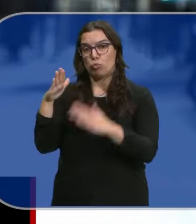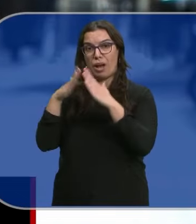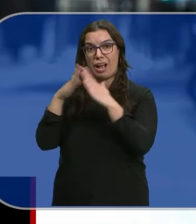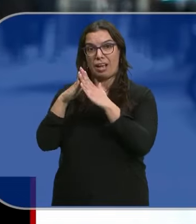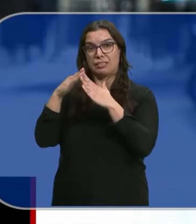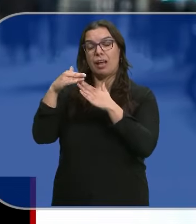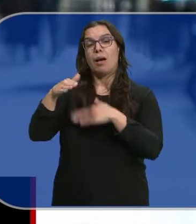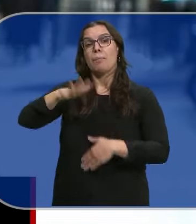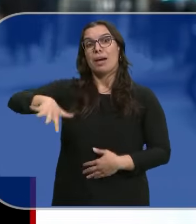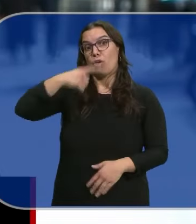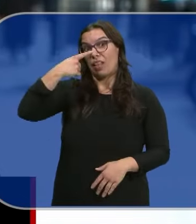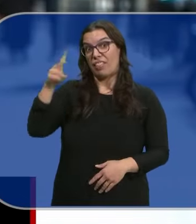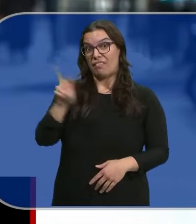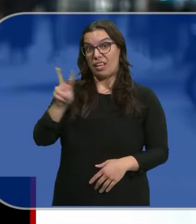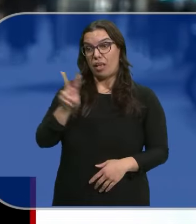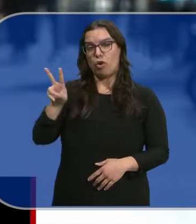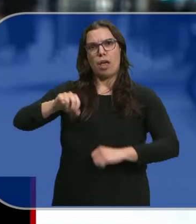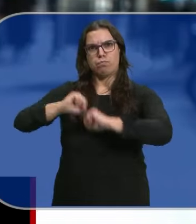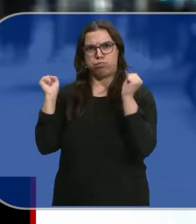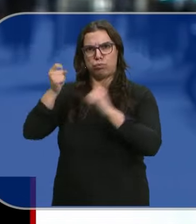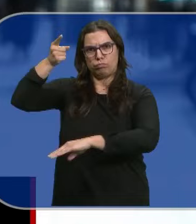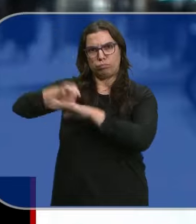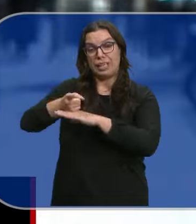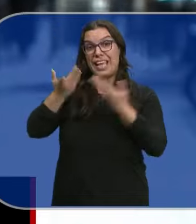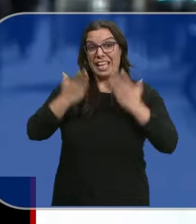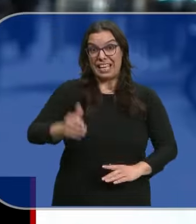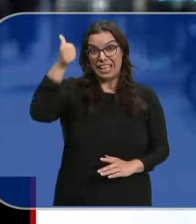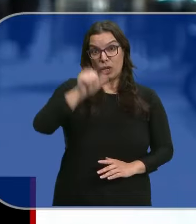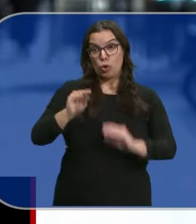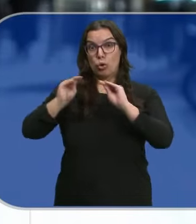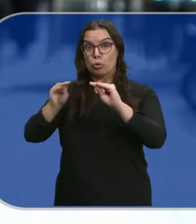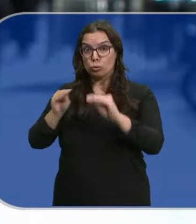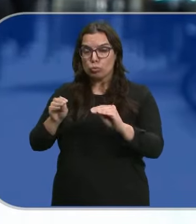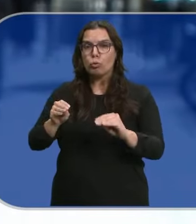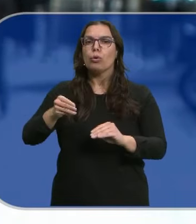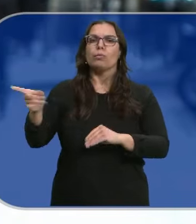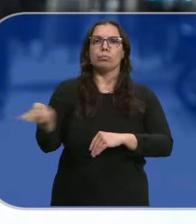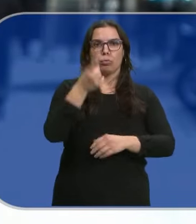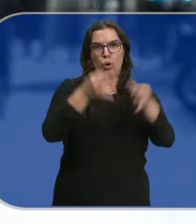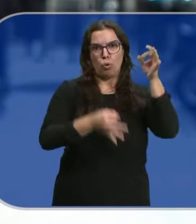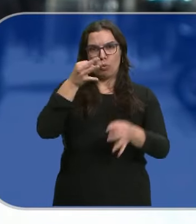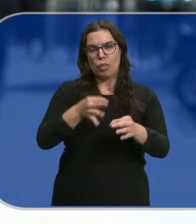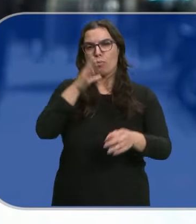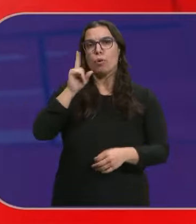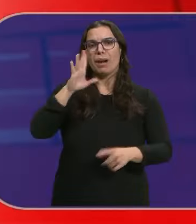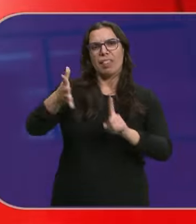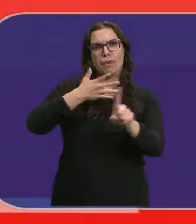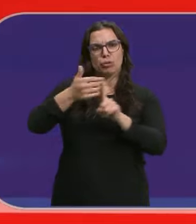Valladolid en el barrio de Las Delicias Su hijo será juzgado por un presunto delito de malos tratos en el ámbito familiar